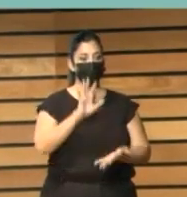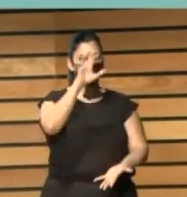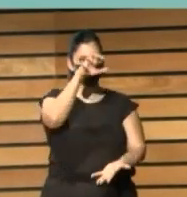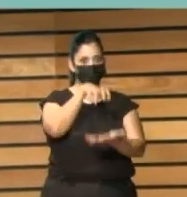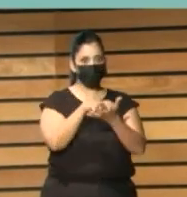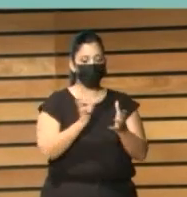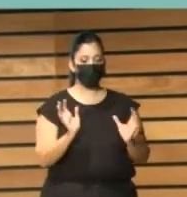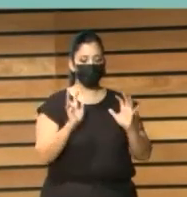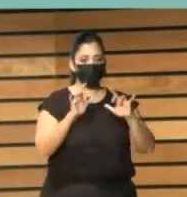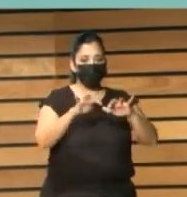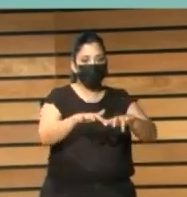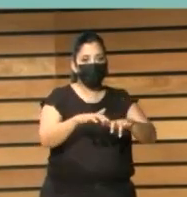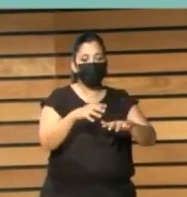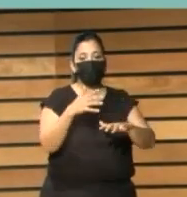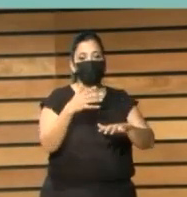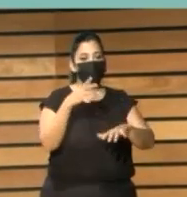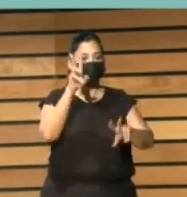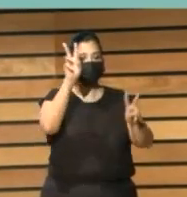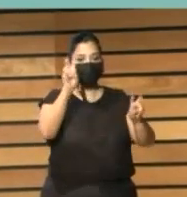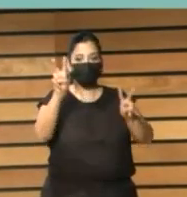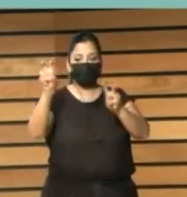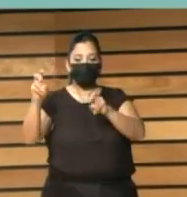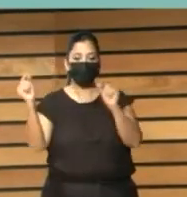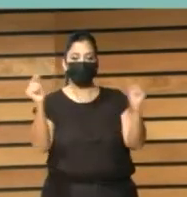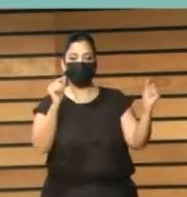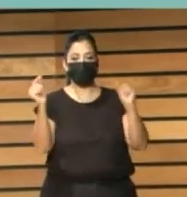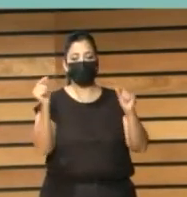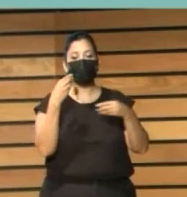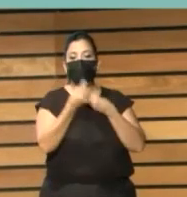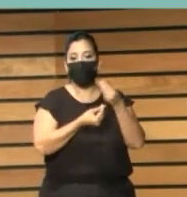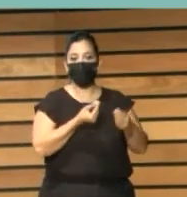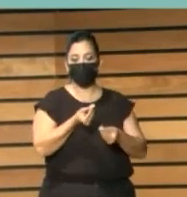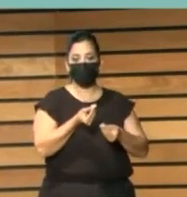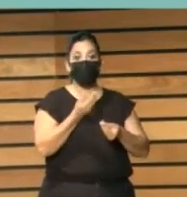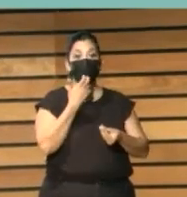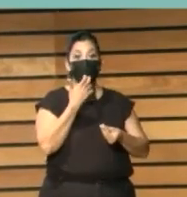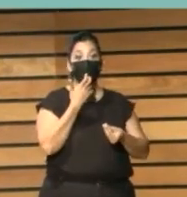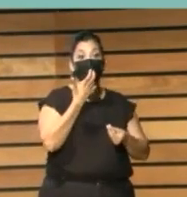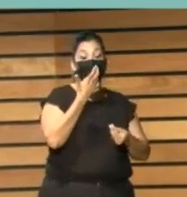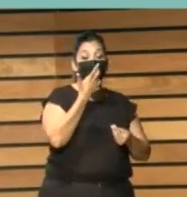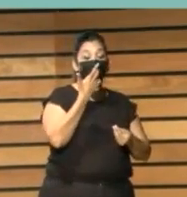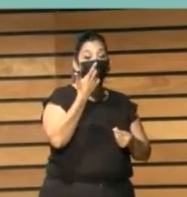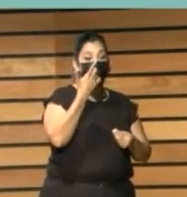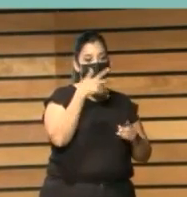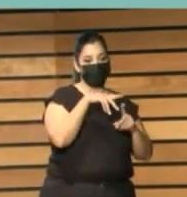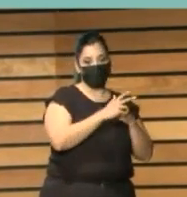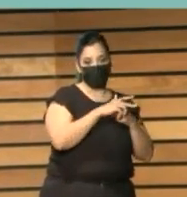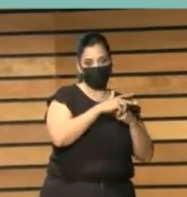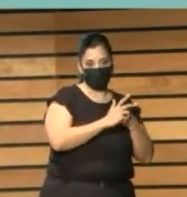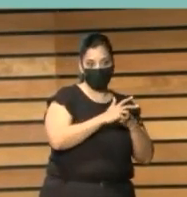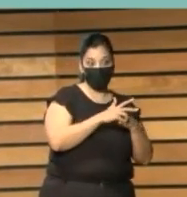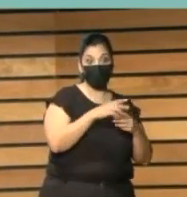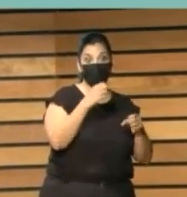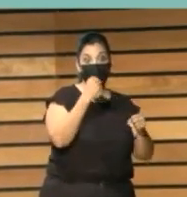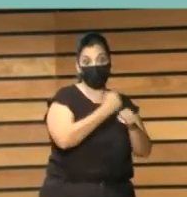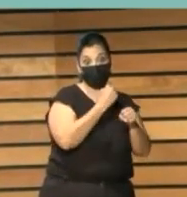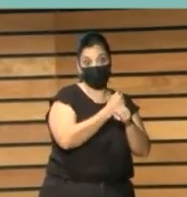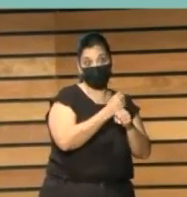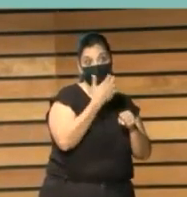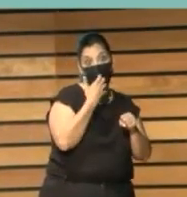los puntos que empiezan a discutir es cómo pasar de una herramienta a espacios